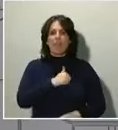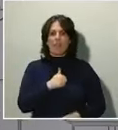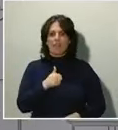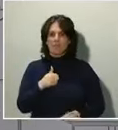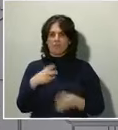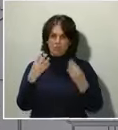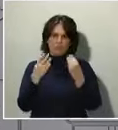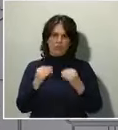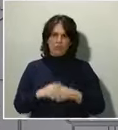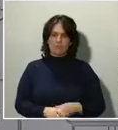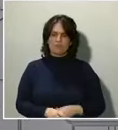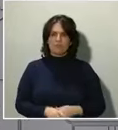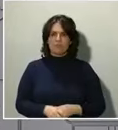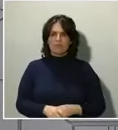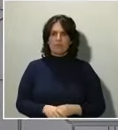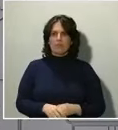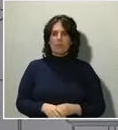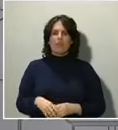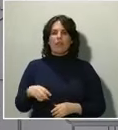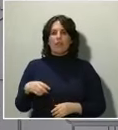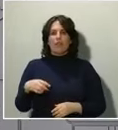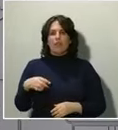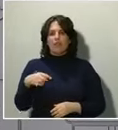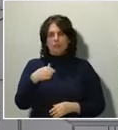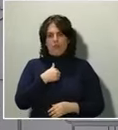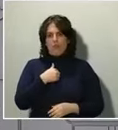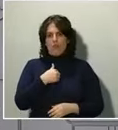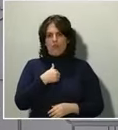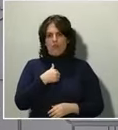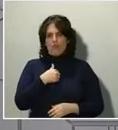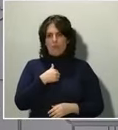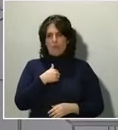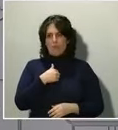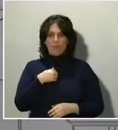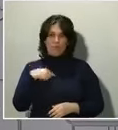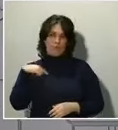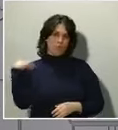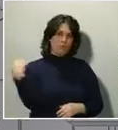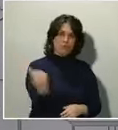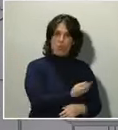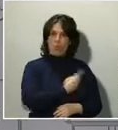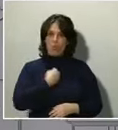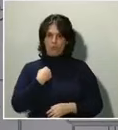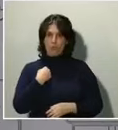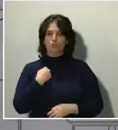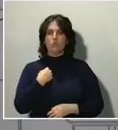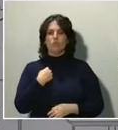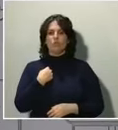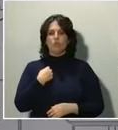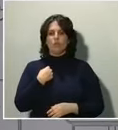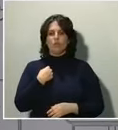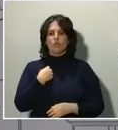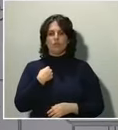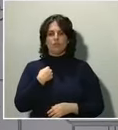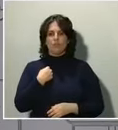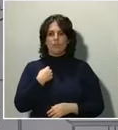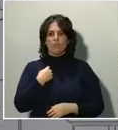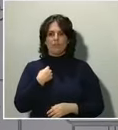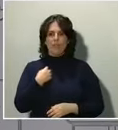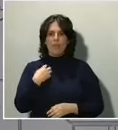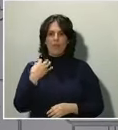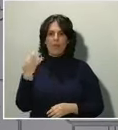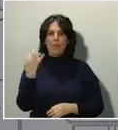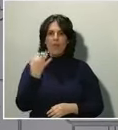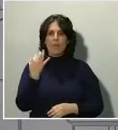Me sumo, todos debemos sumarnos a ese espíritu que nace espontáneo de una sociedad que no se va a doblegar,